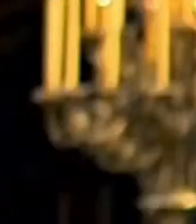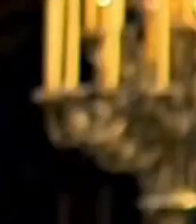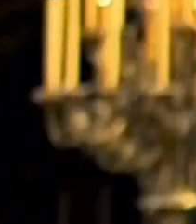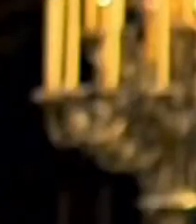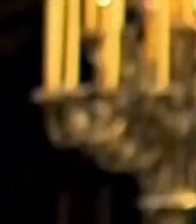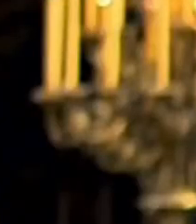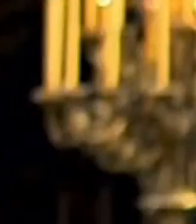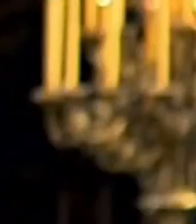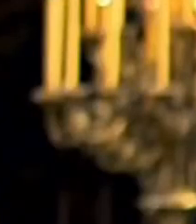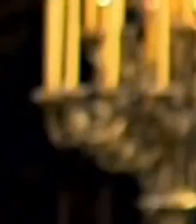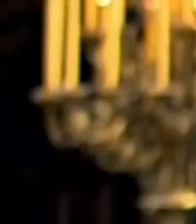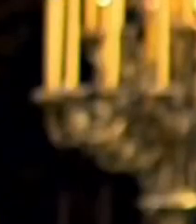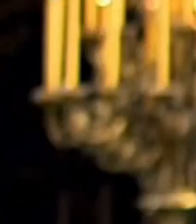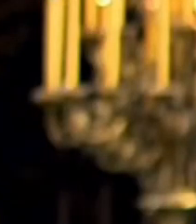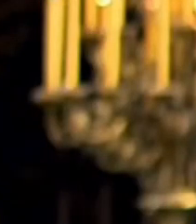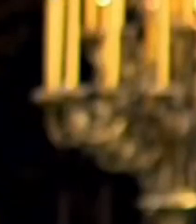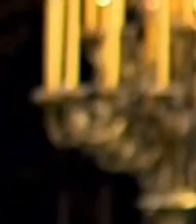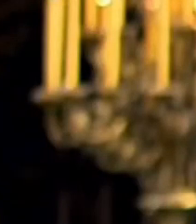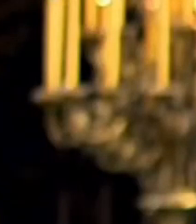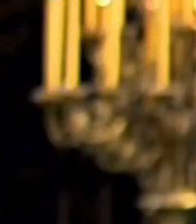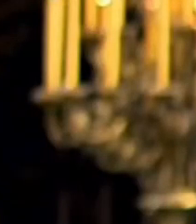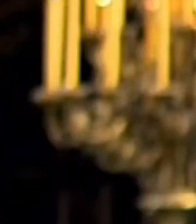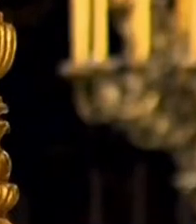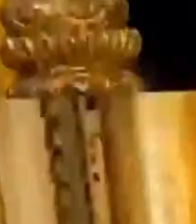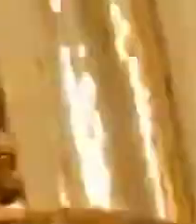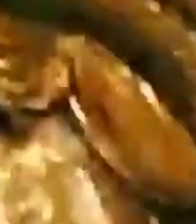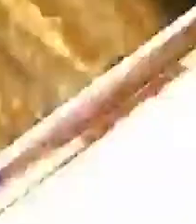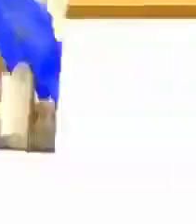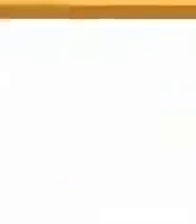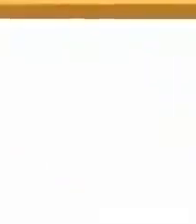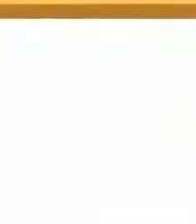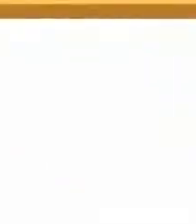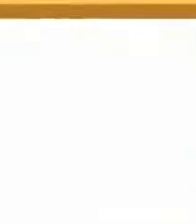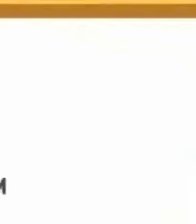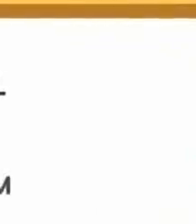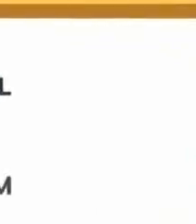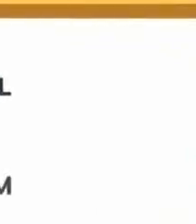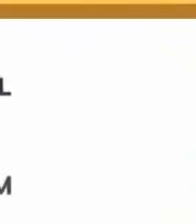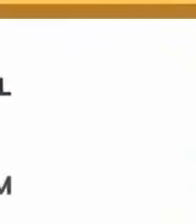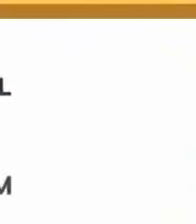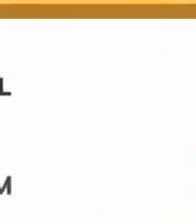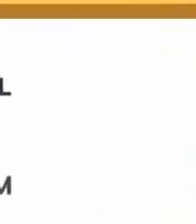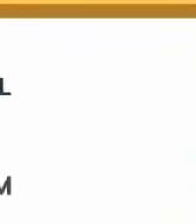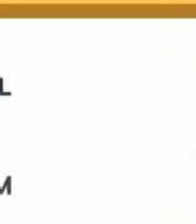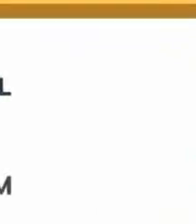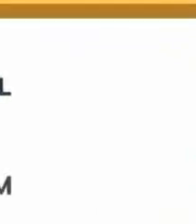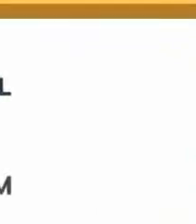ofrece Monseñor Carlos Castillo Arzobispo de Lima TV Perú